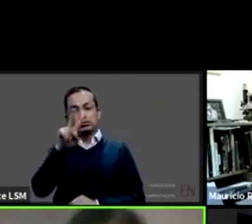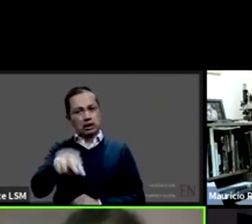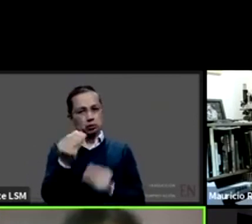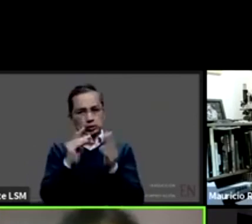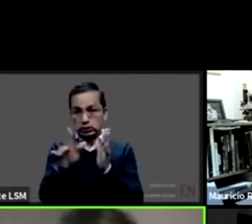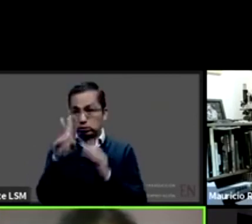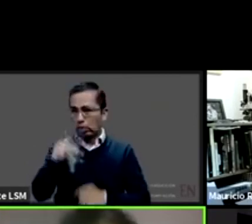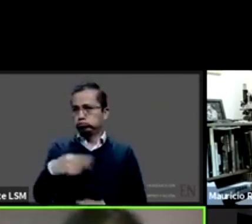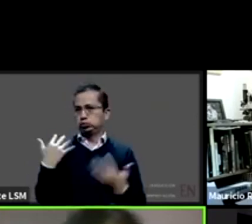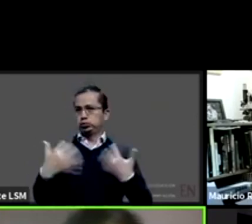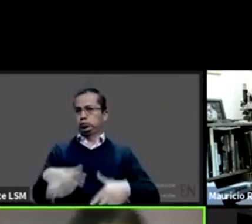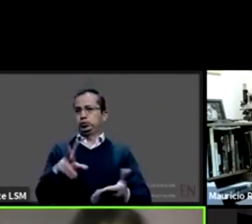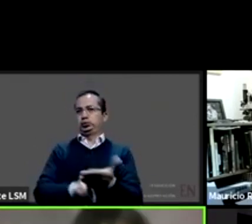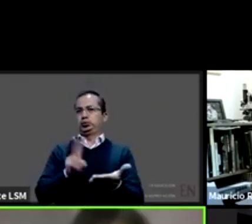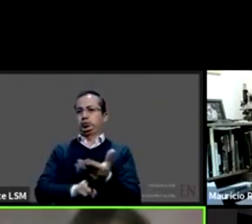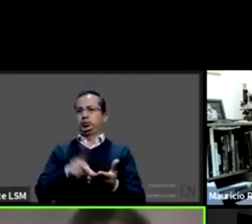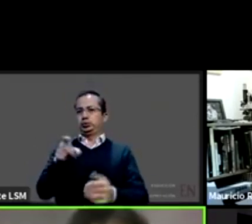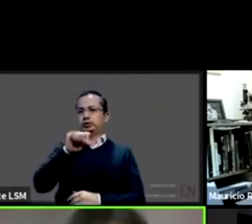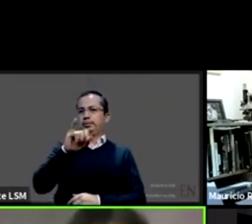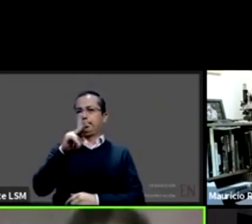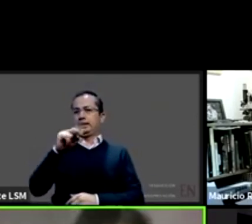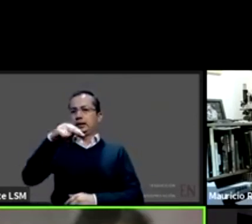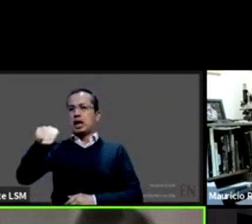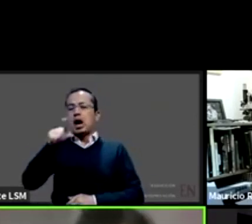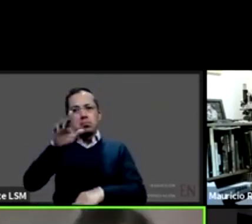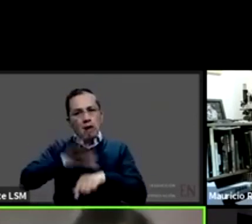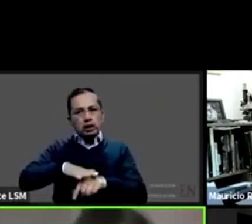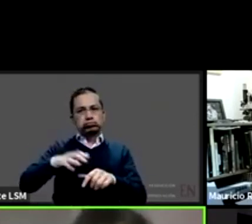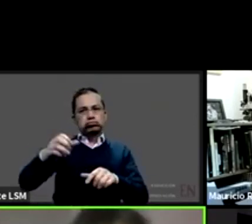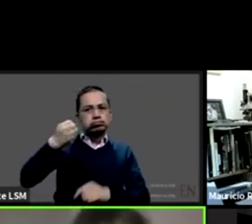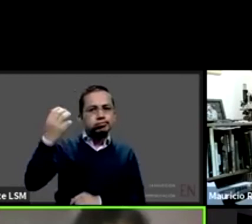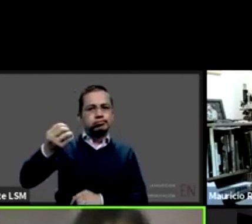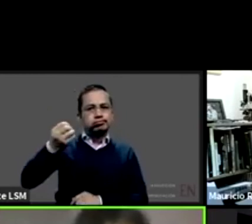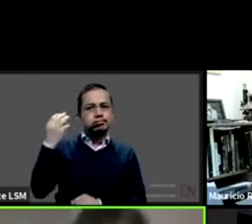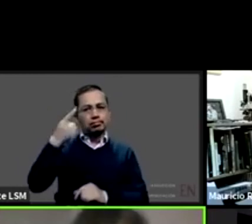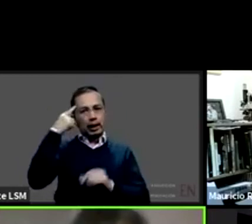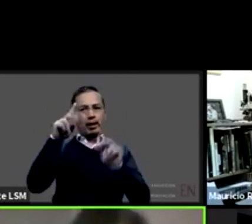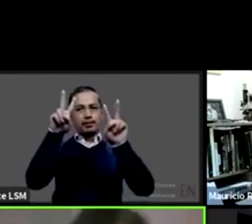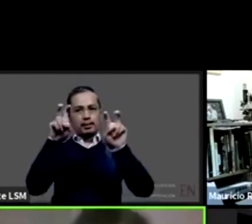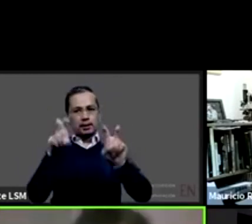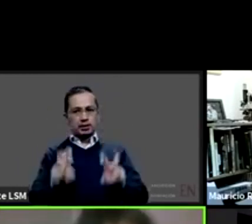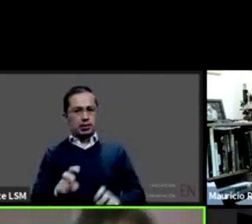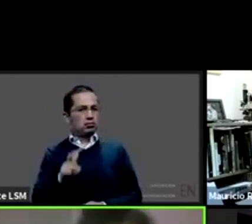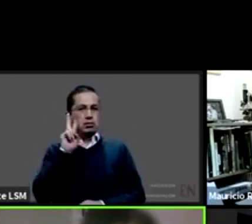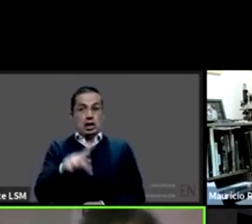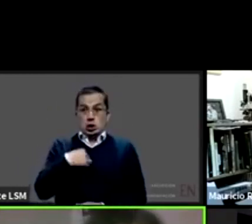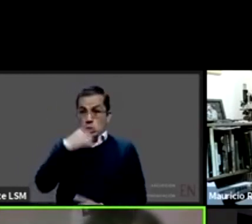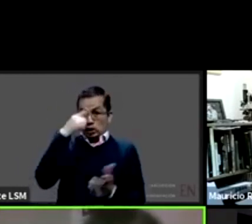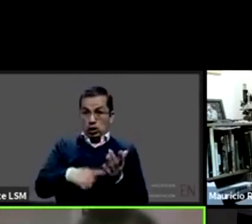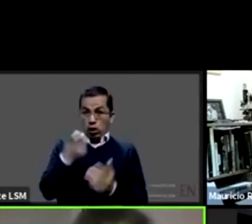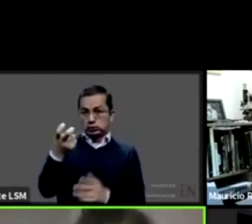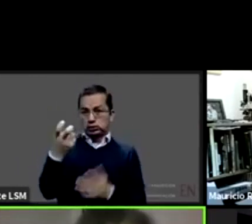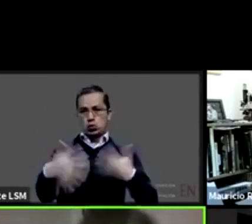mayúsculo para tener este tipo de conversatorios con este tema y muchos otros más que creo que son de gran pertinencia uno para